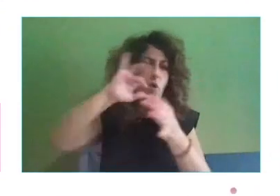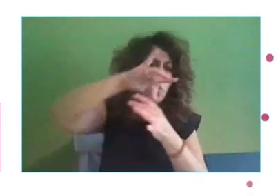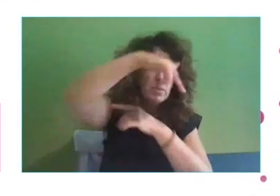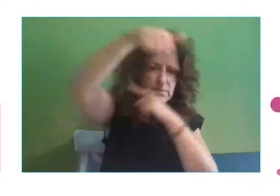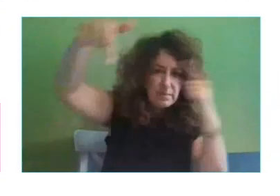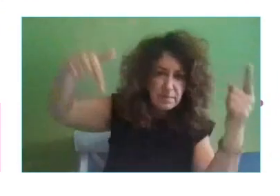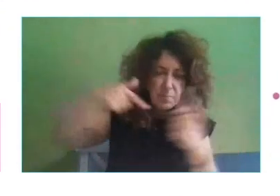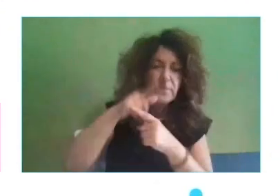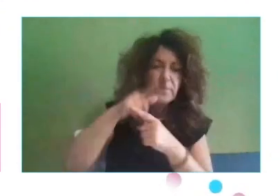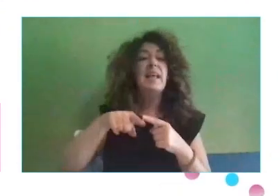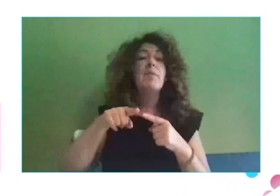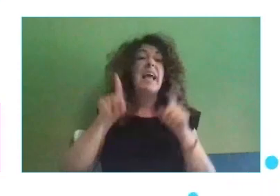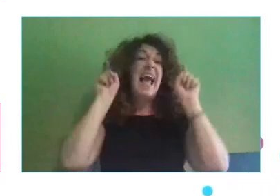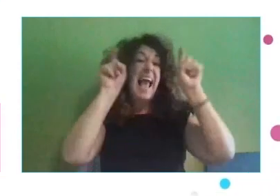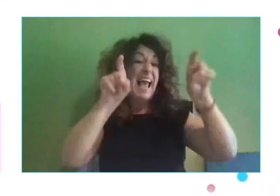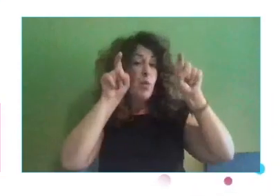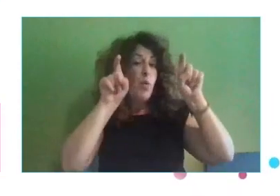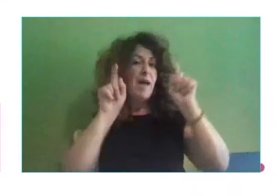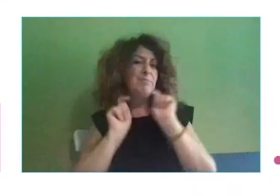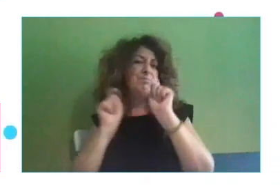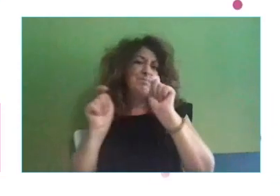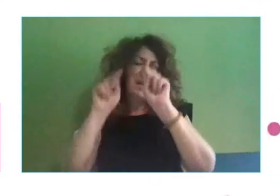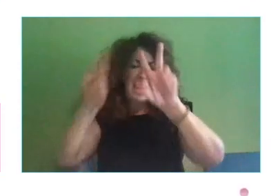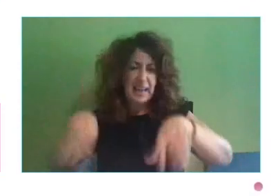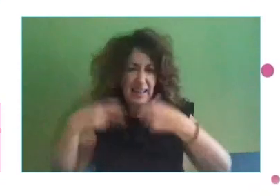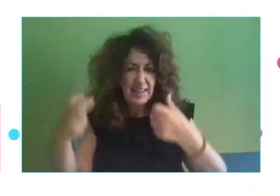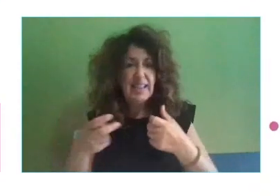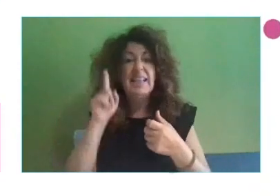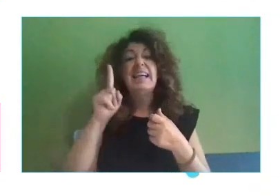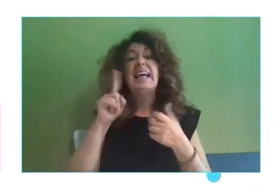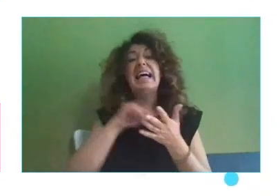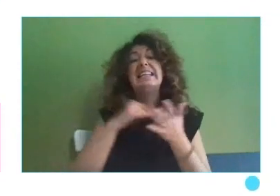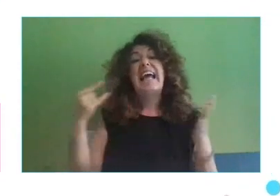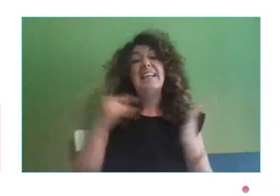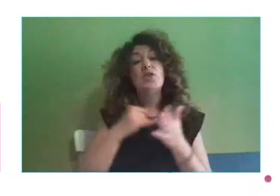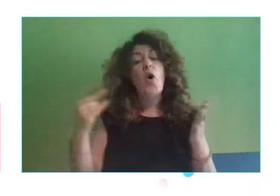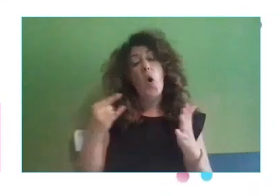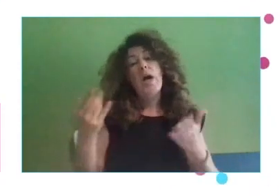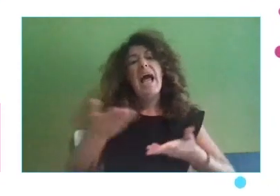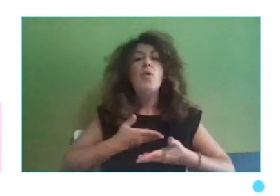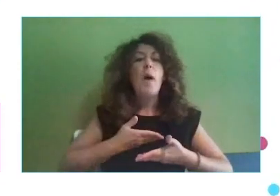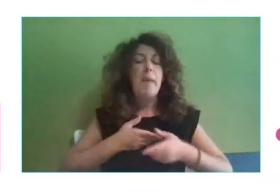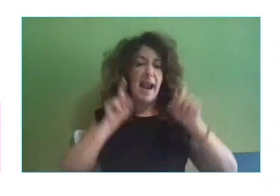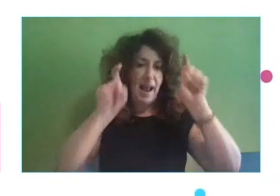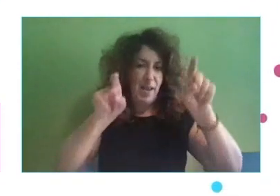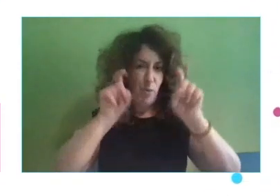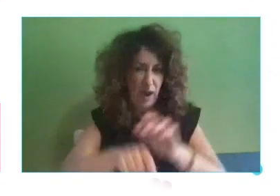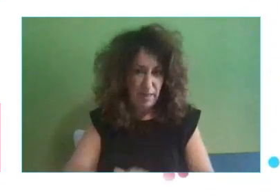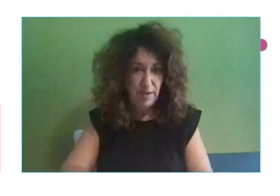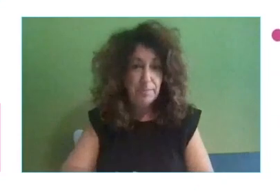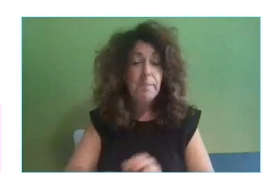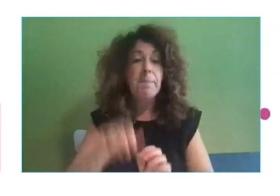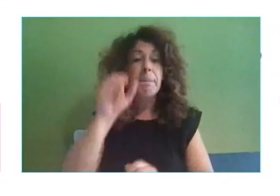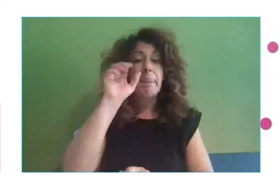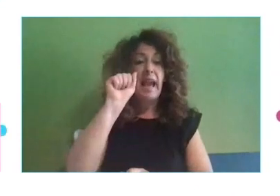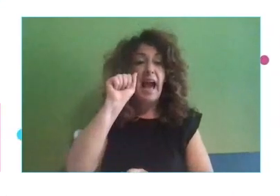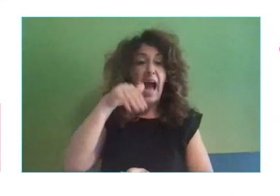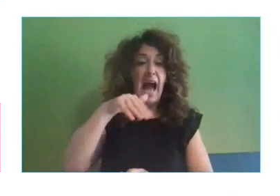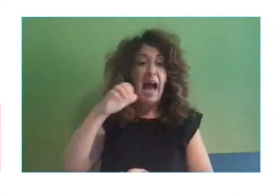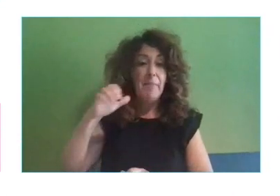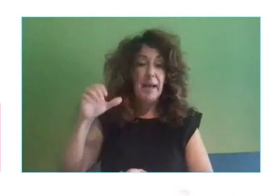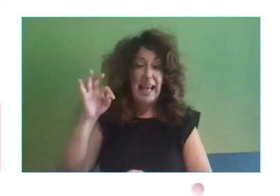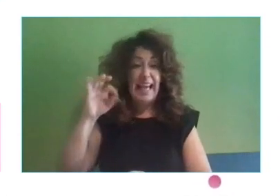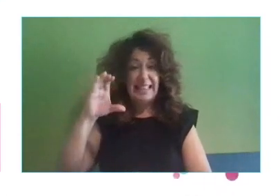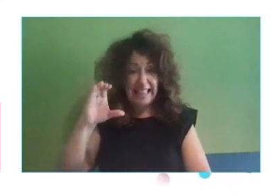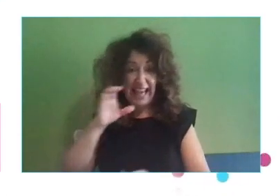para el futuro y luego liberar la tecnología para impartir educación. Hay algunas de las claves que además Ametik está trabajando en esta línea